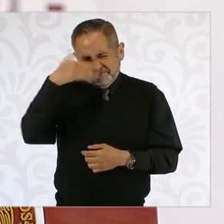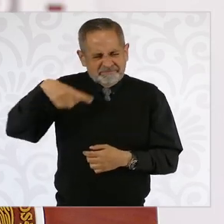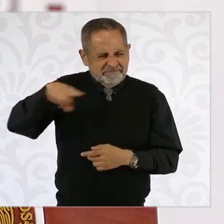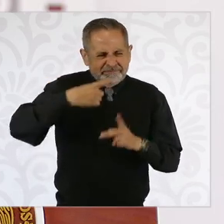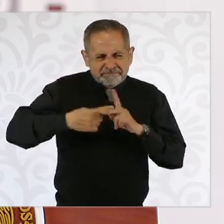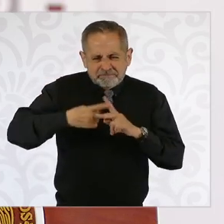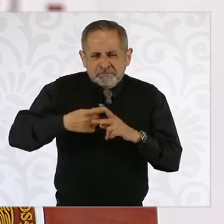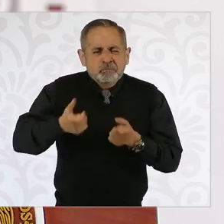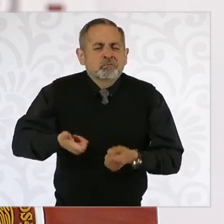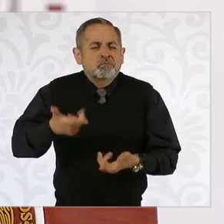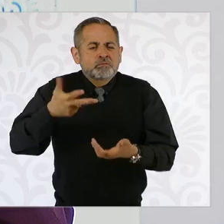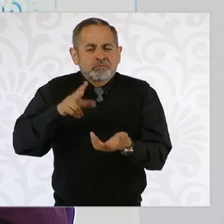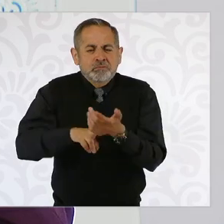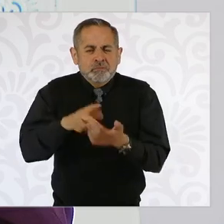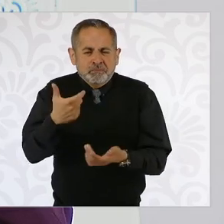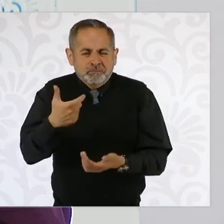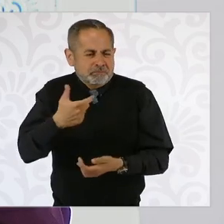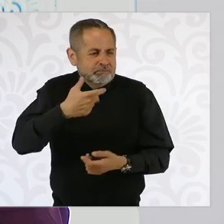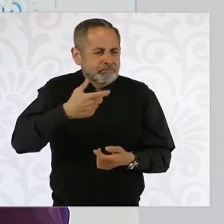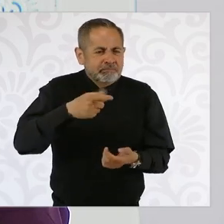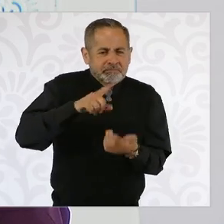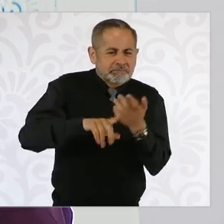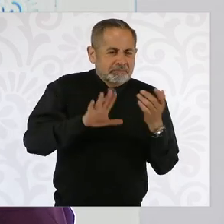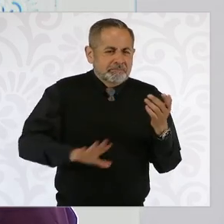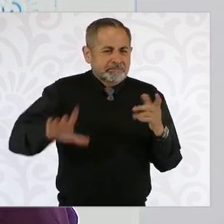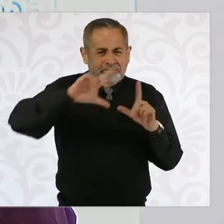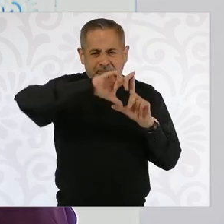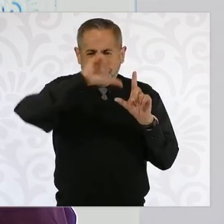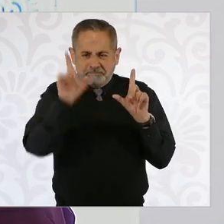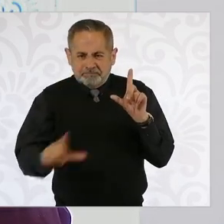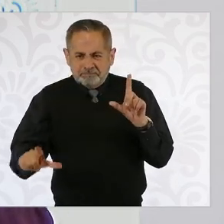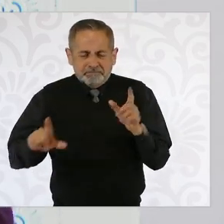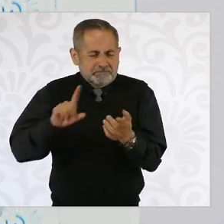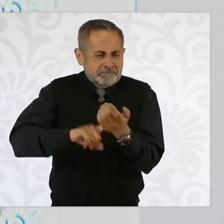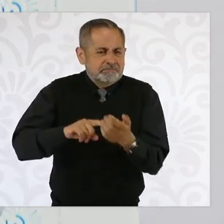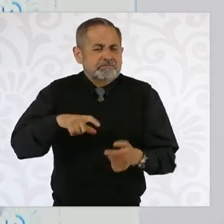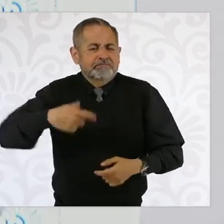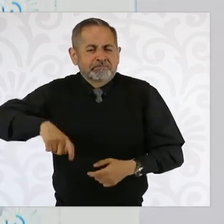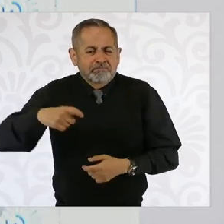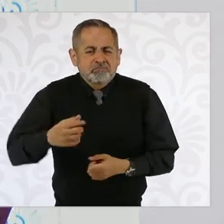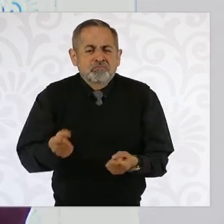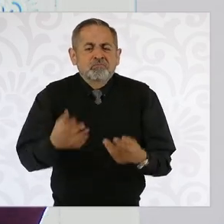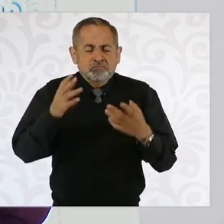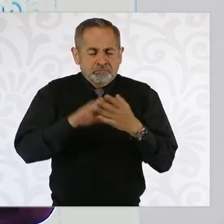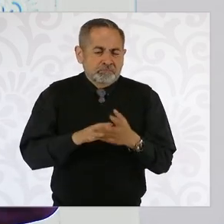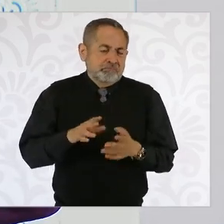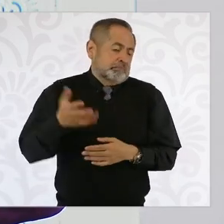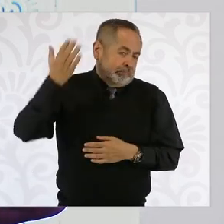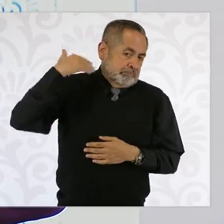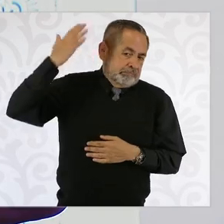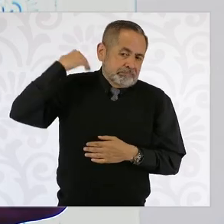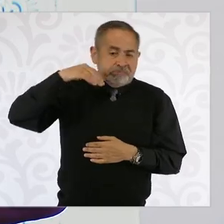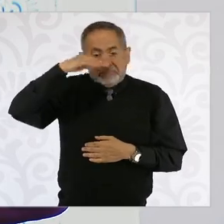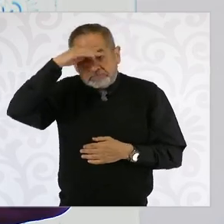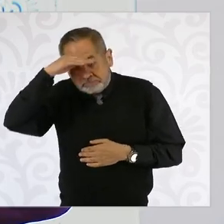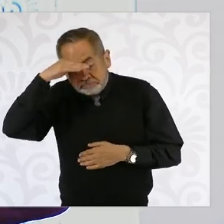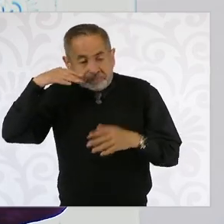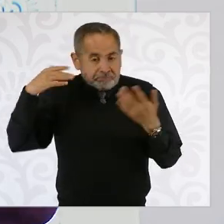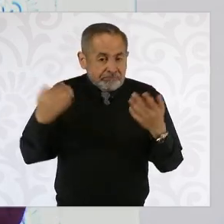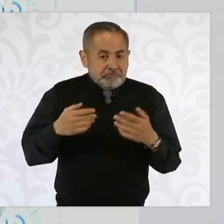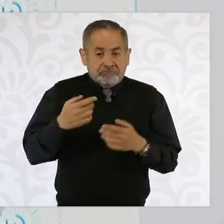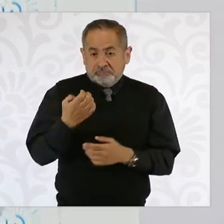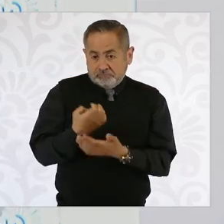medir la riqueza que genera un país, que conforme crecía la